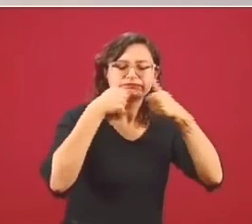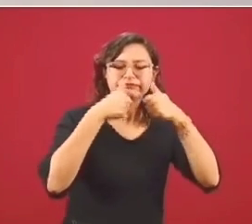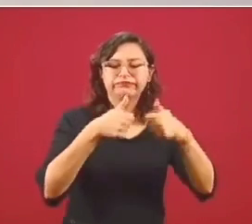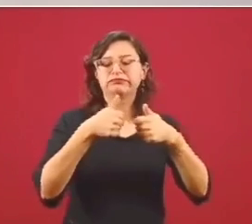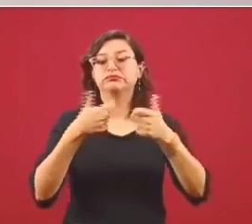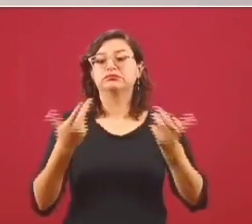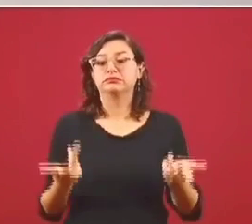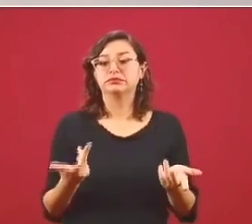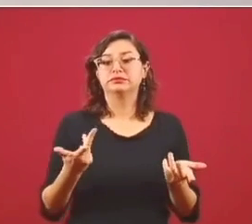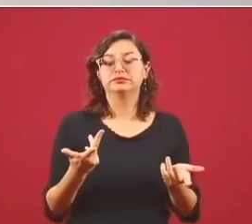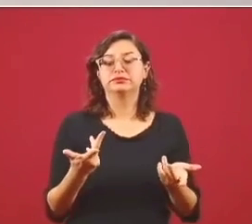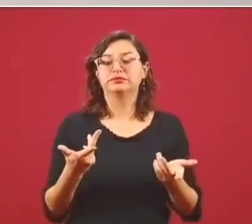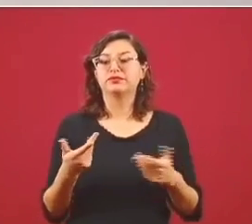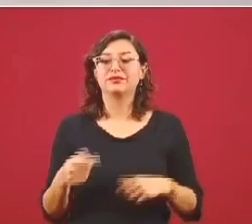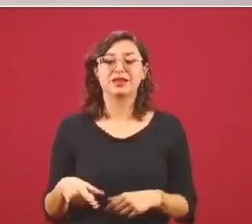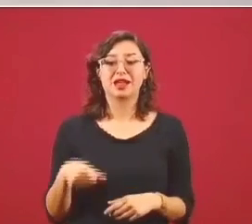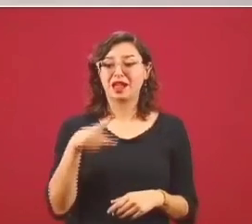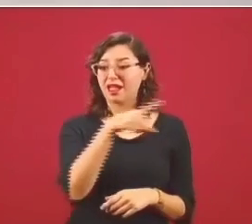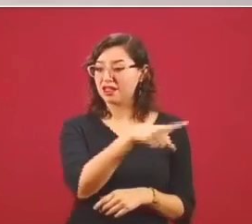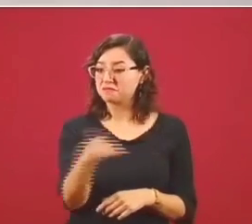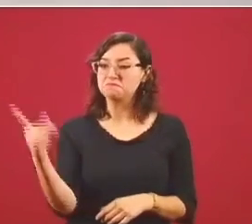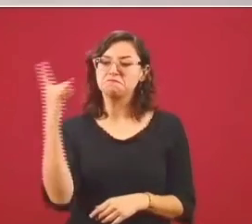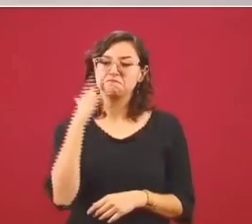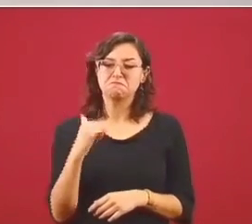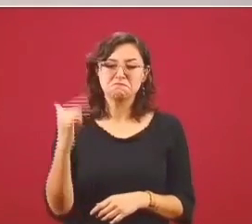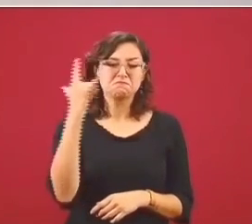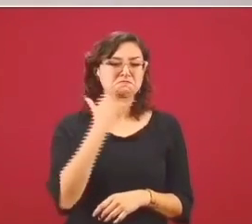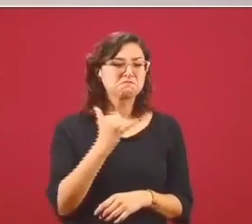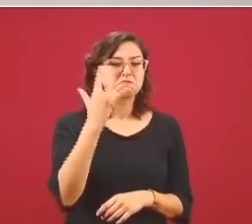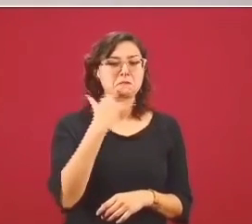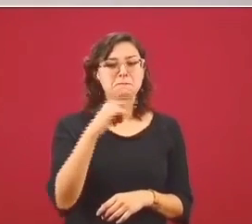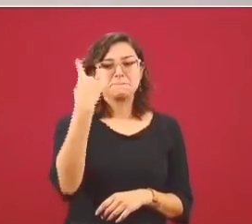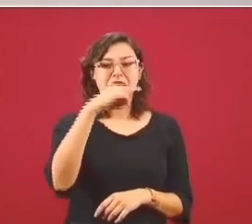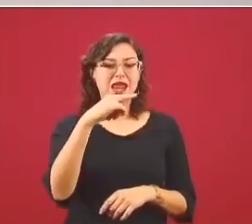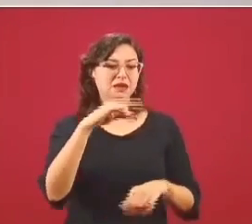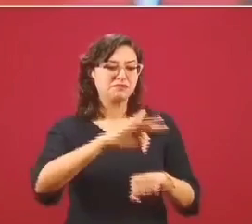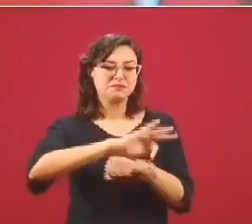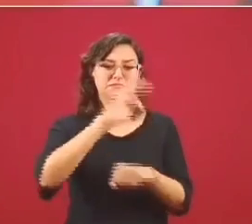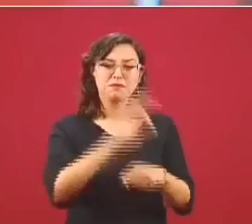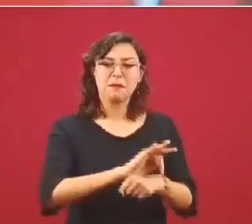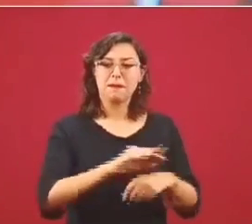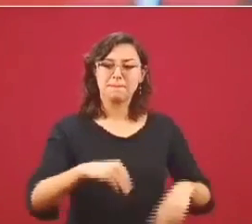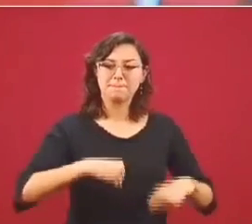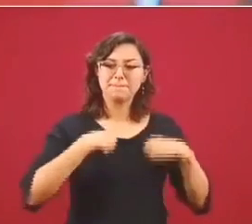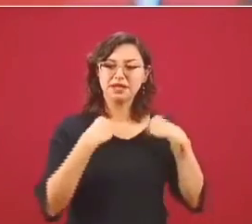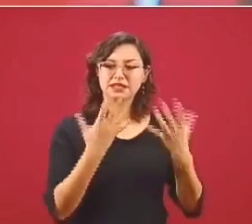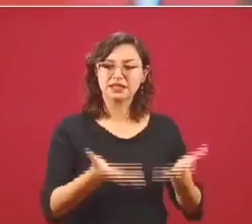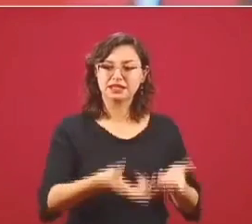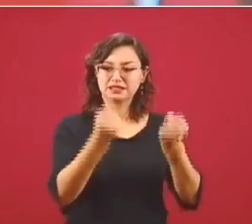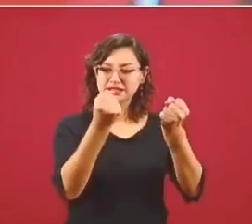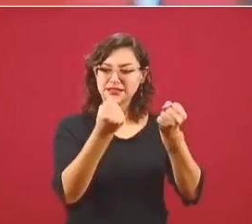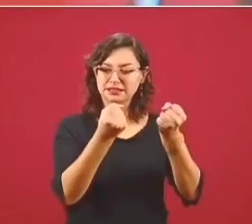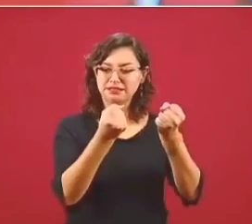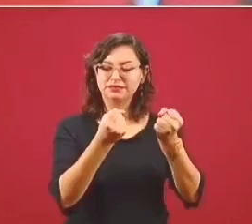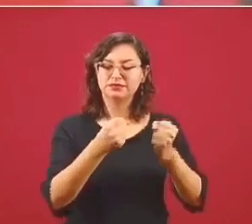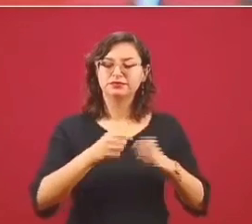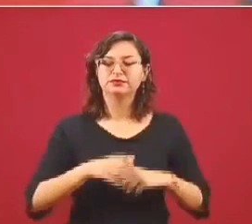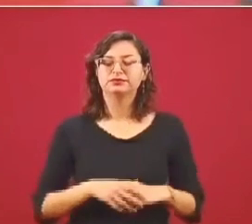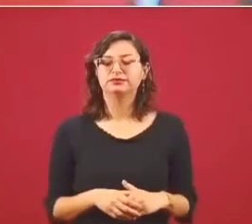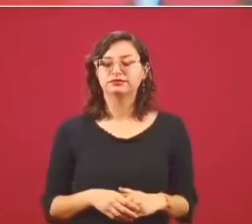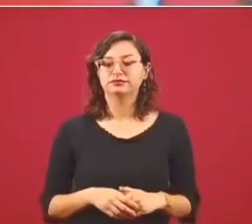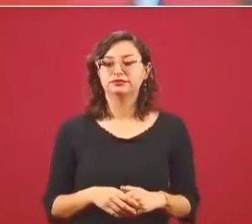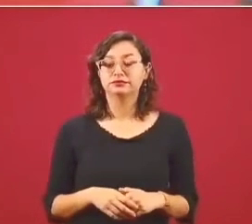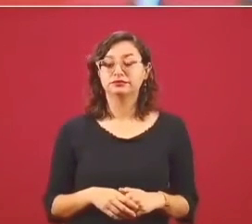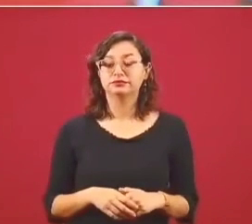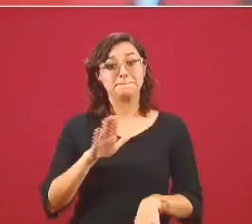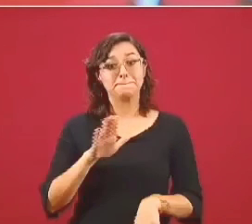ellos están haciendo todo por salvar vidas, de manera especial